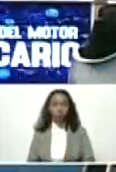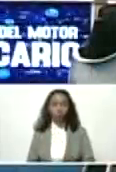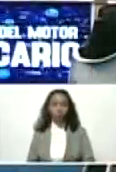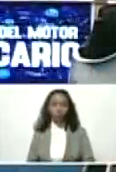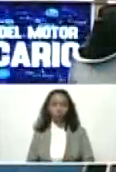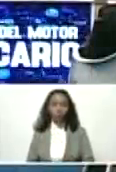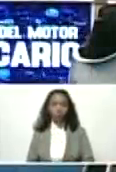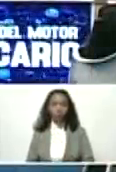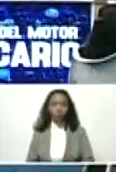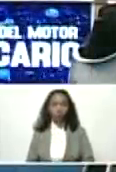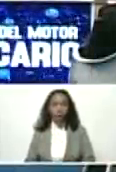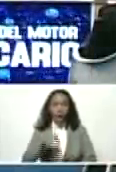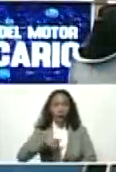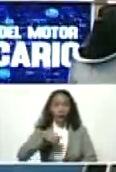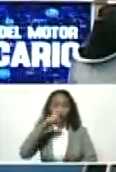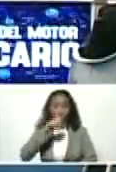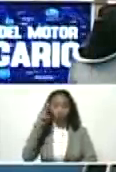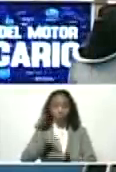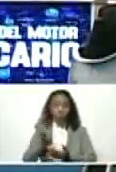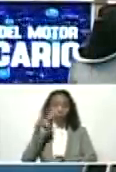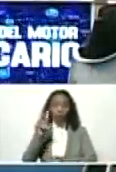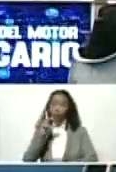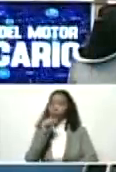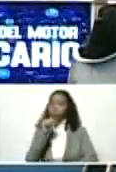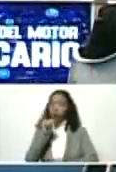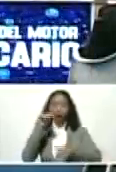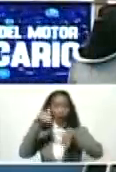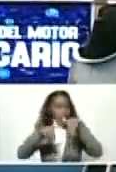Este año 2022 no hay elecciones,